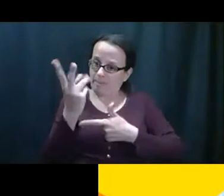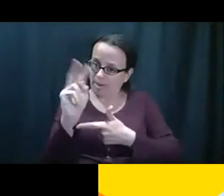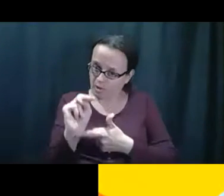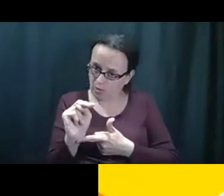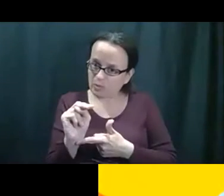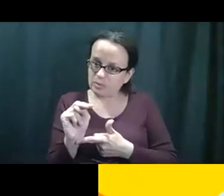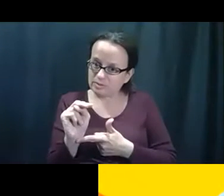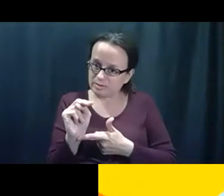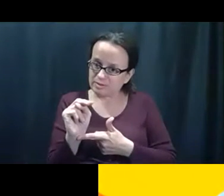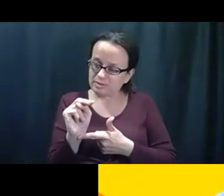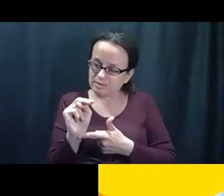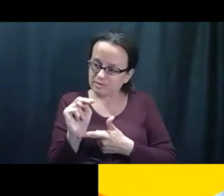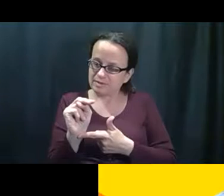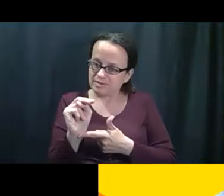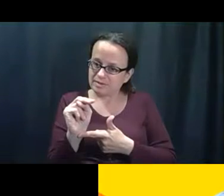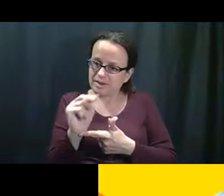Y yo vivo sola.